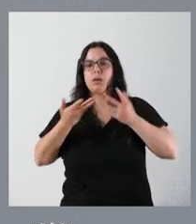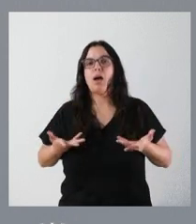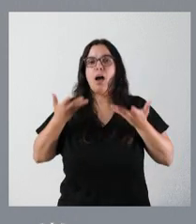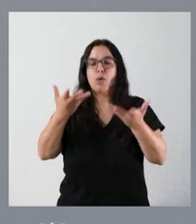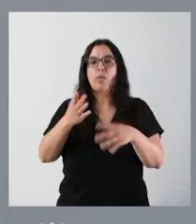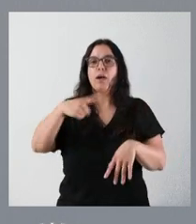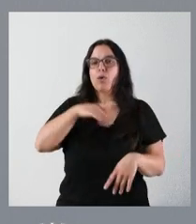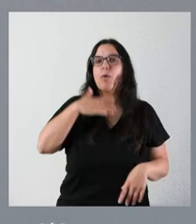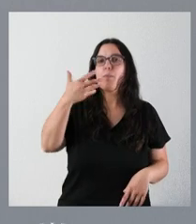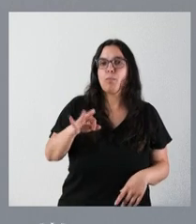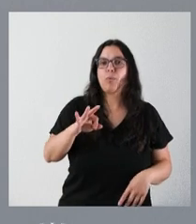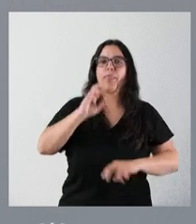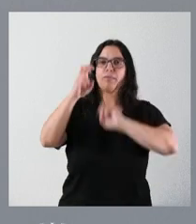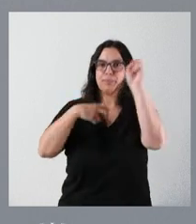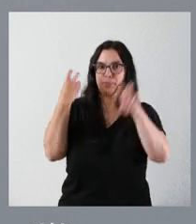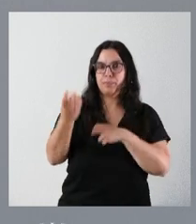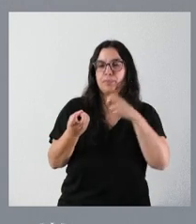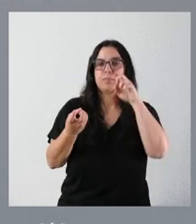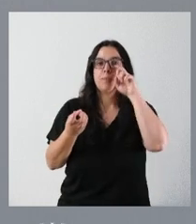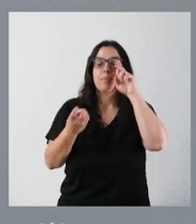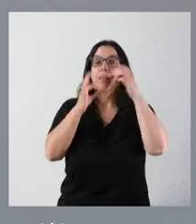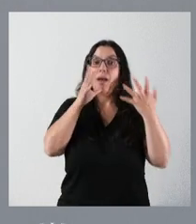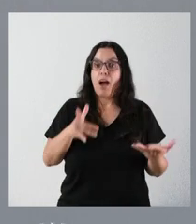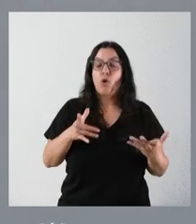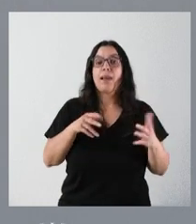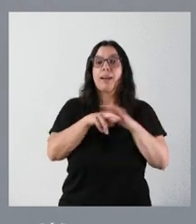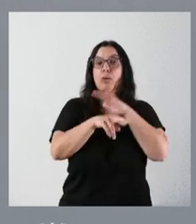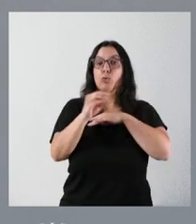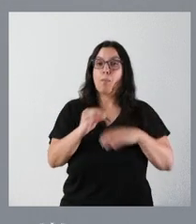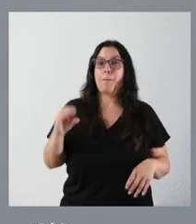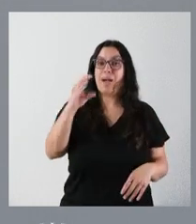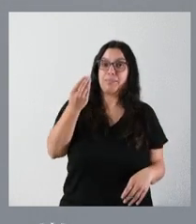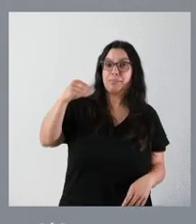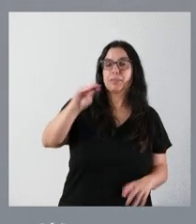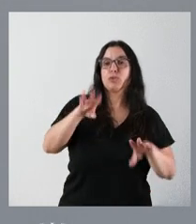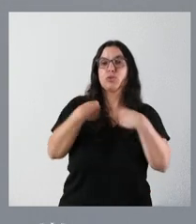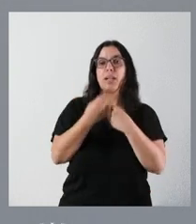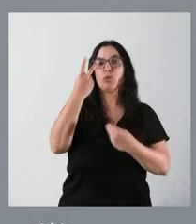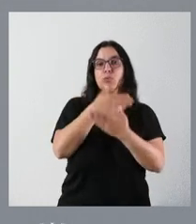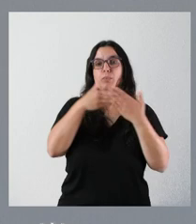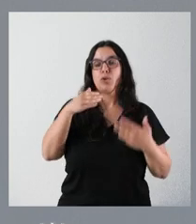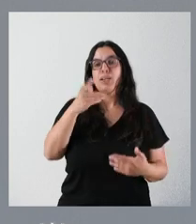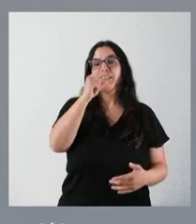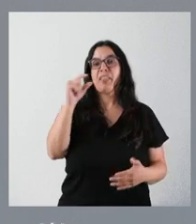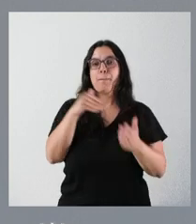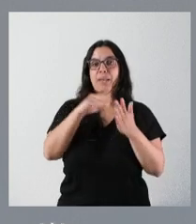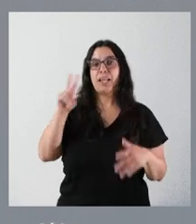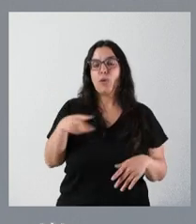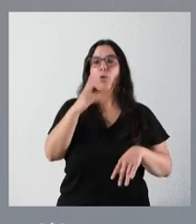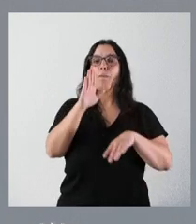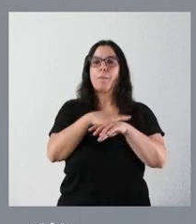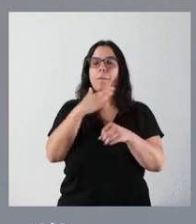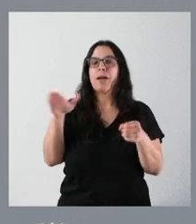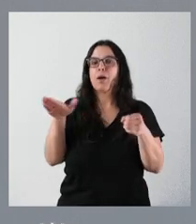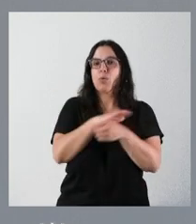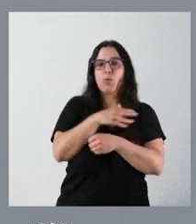posible y viable estas actuaciones y estas obras y ahora complementamos recursos adicionales por un importe de dos millones de cien mil euros para abordar todas